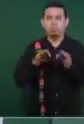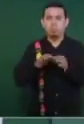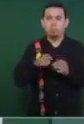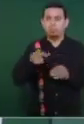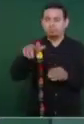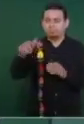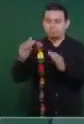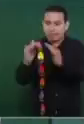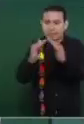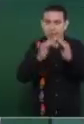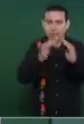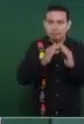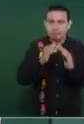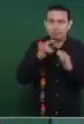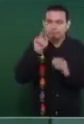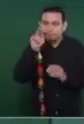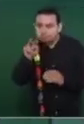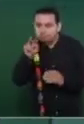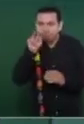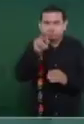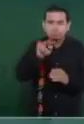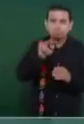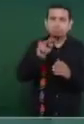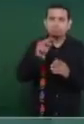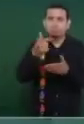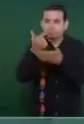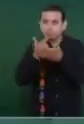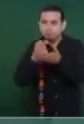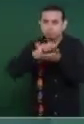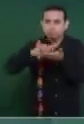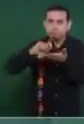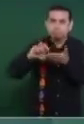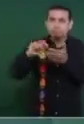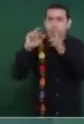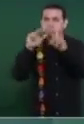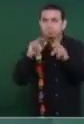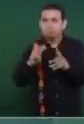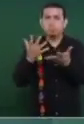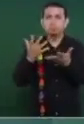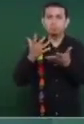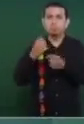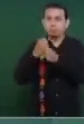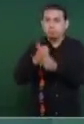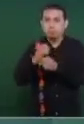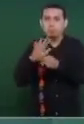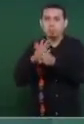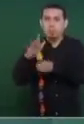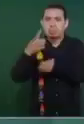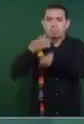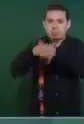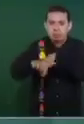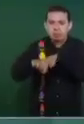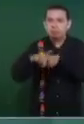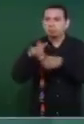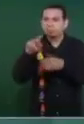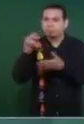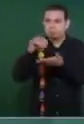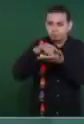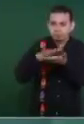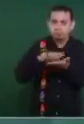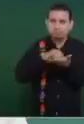entrar a la nueva etapa, que es la reconstrucción. Ya desde luego se